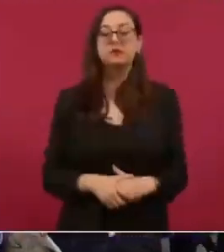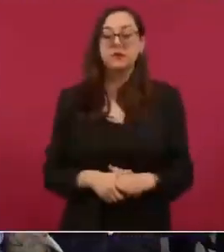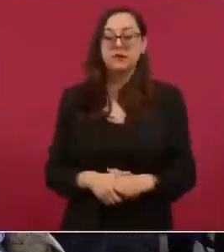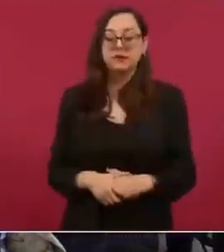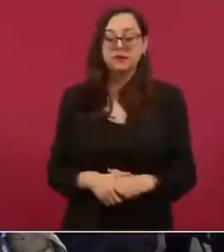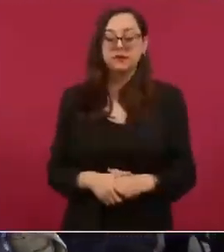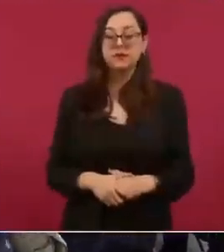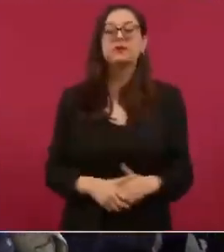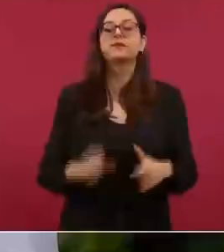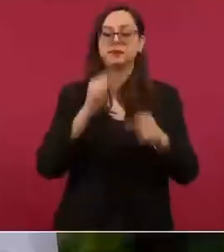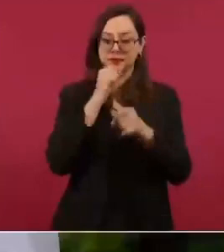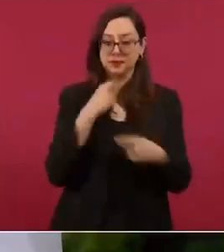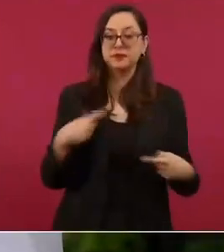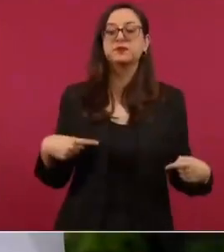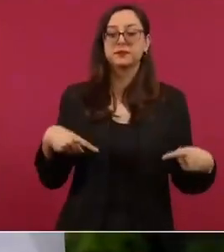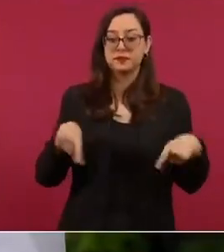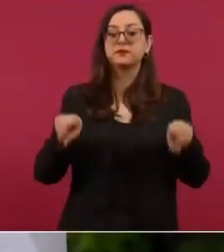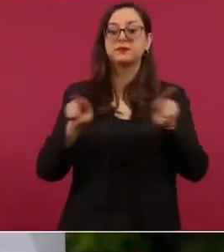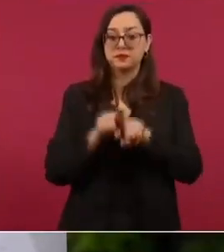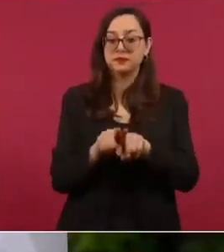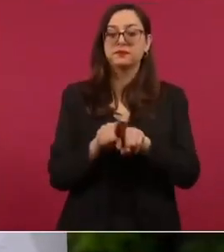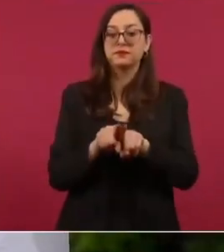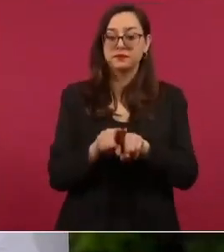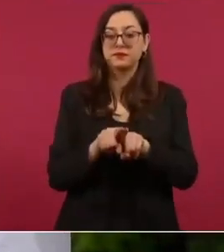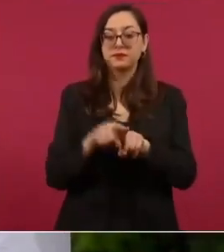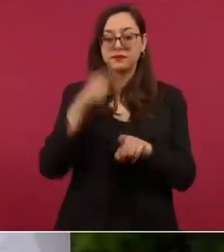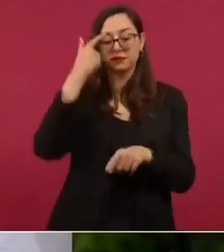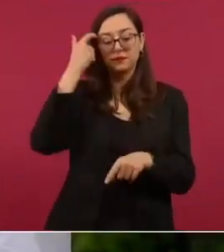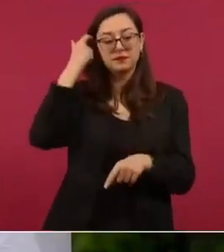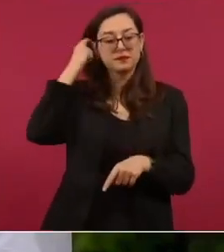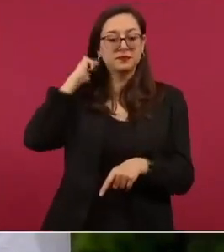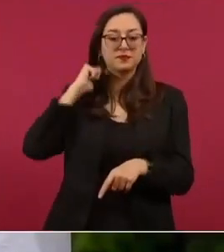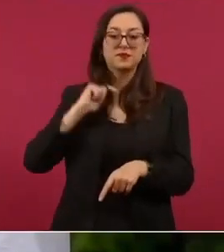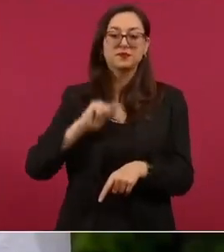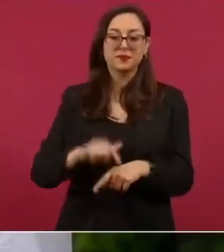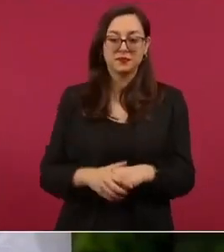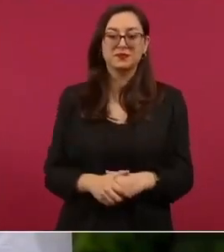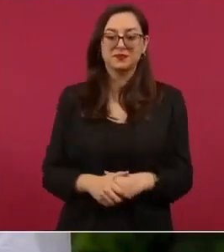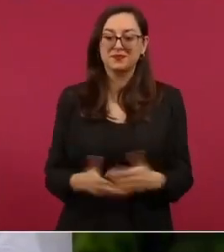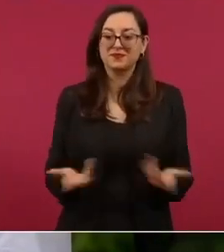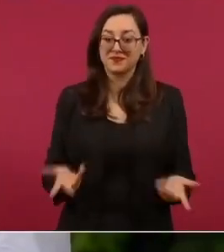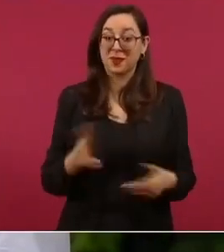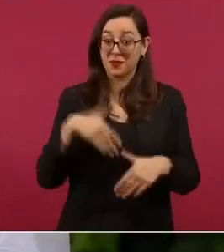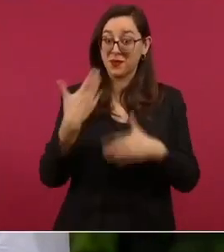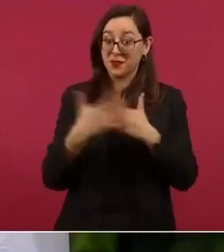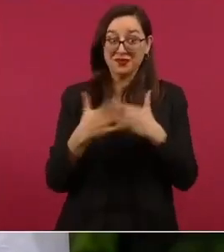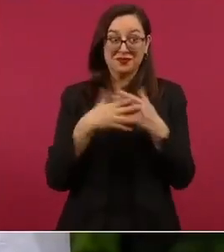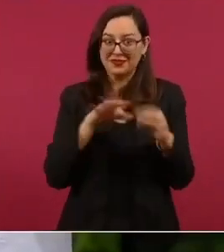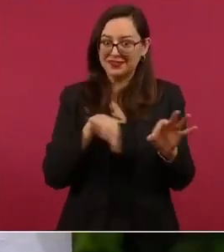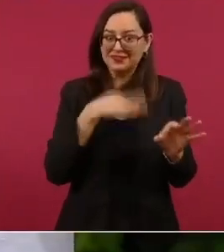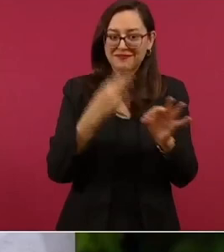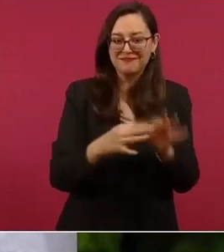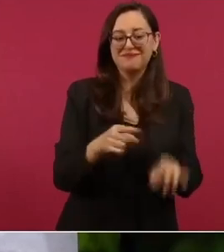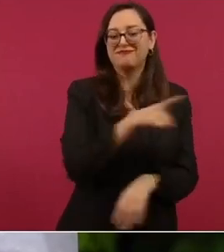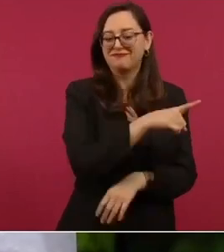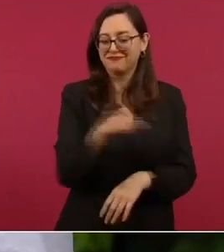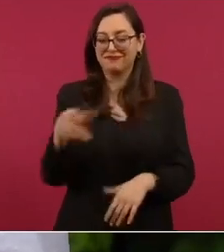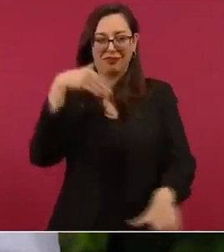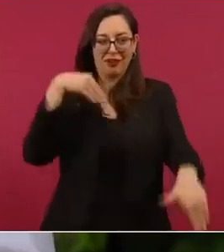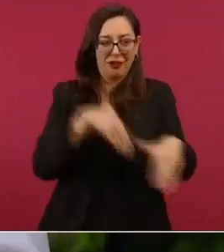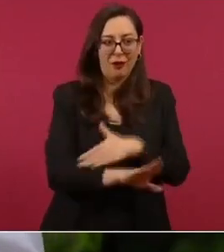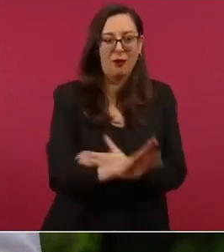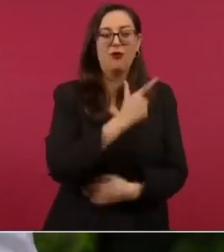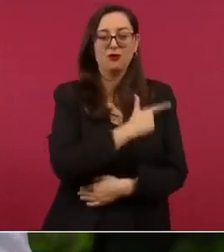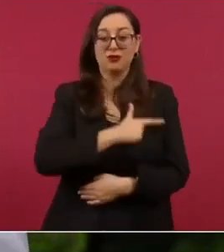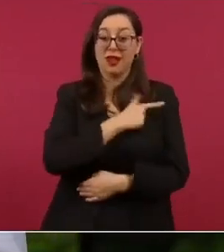con la construcción y les va a gustar mucho cuando esté terminado el parque del